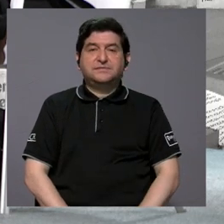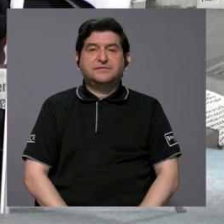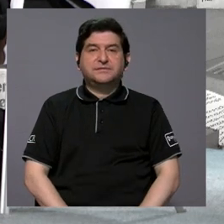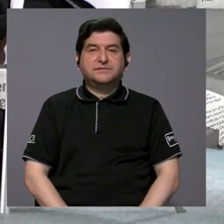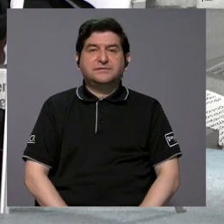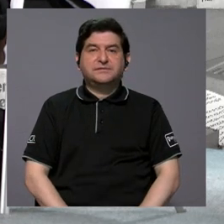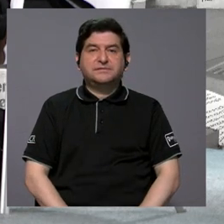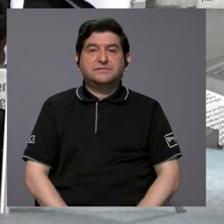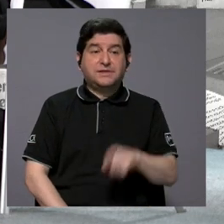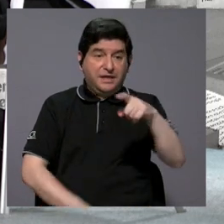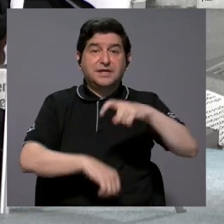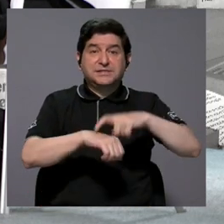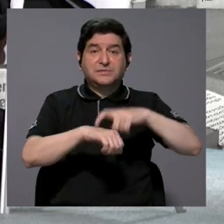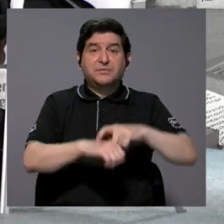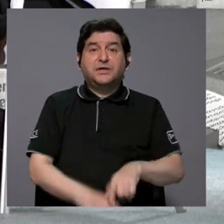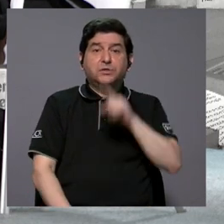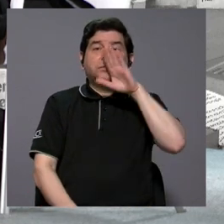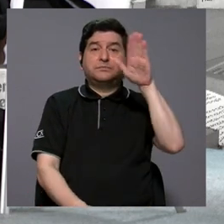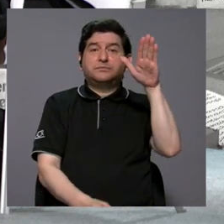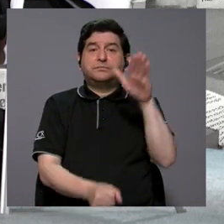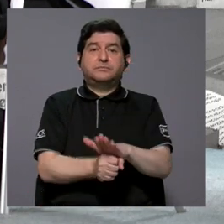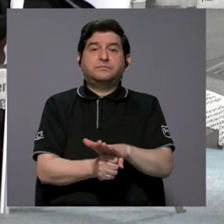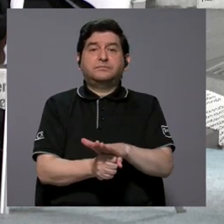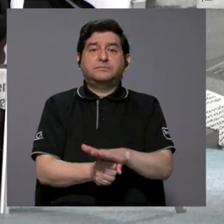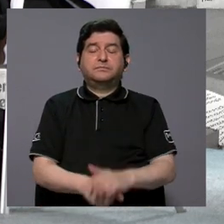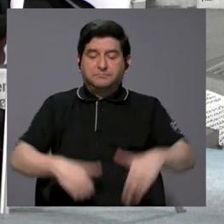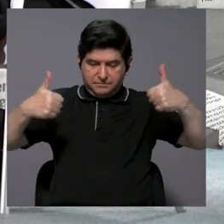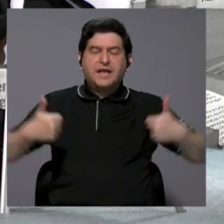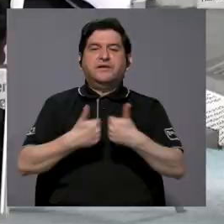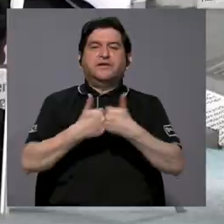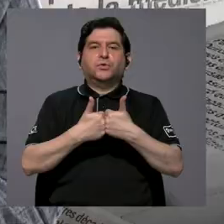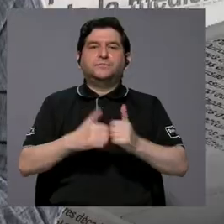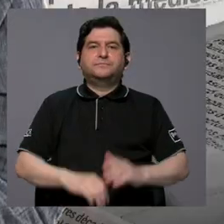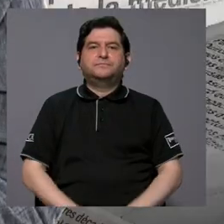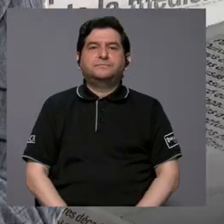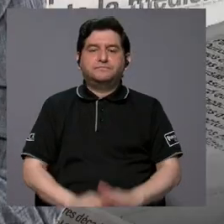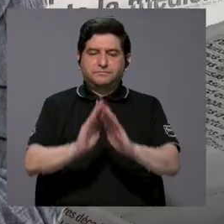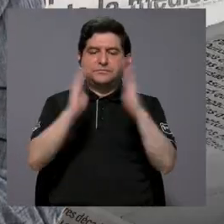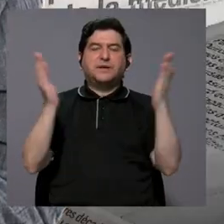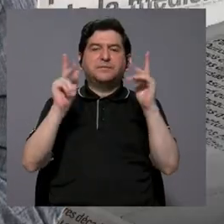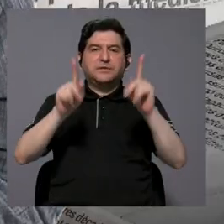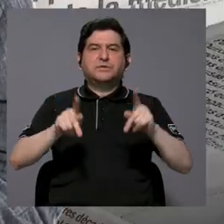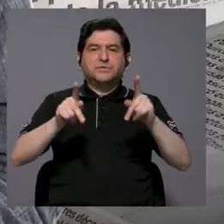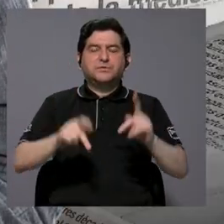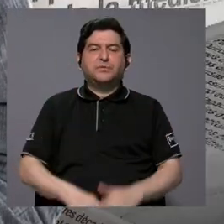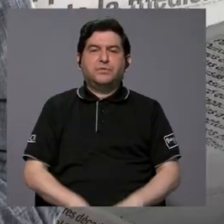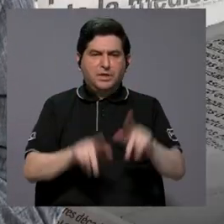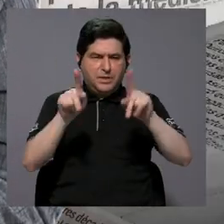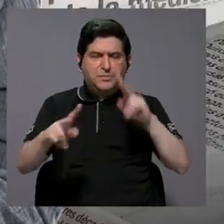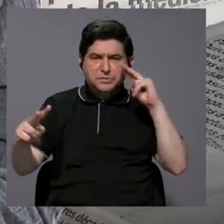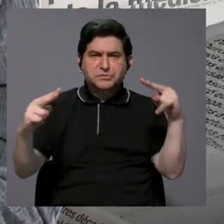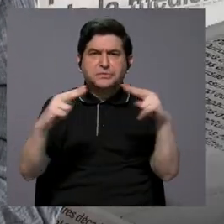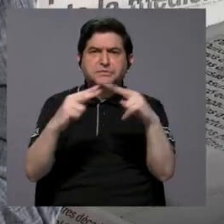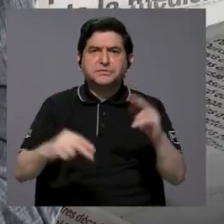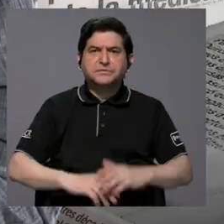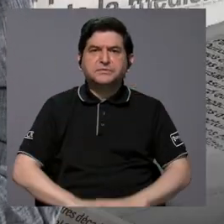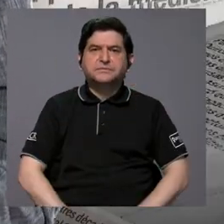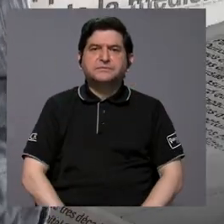se estaba logrando tomar este reto, abrirlo al público, que la gente conociera